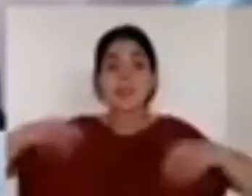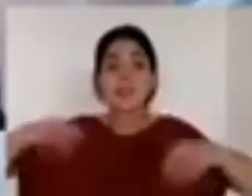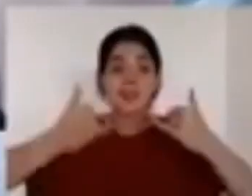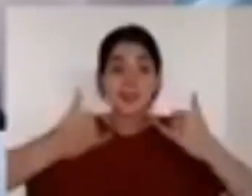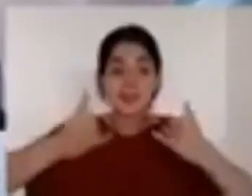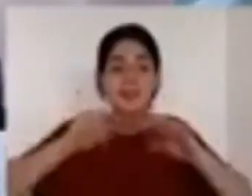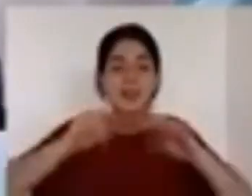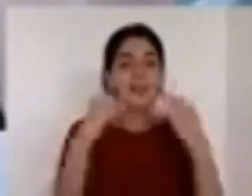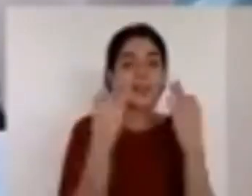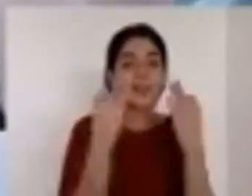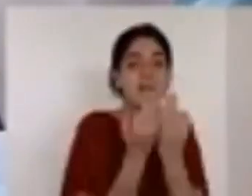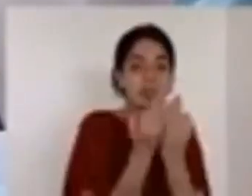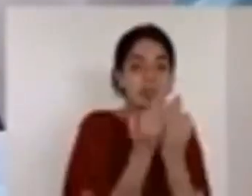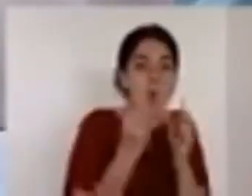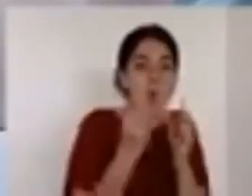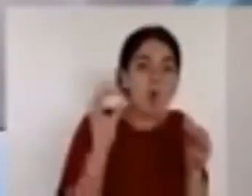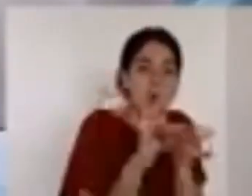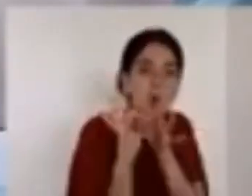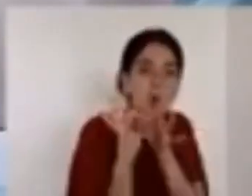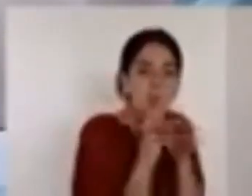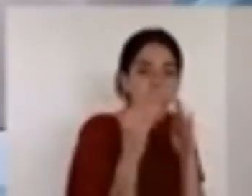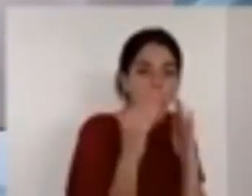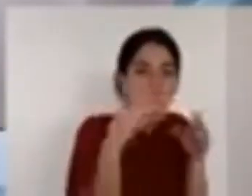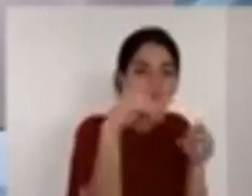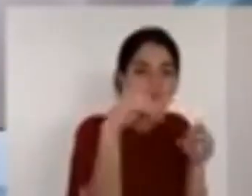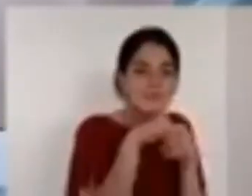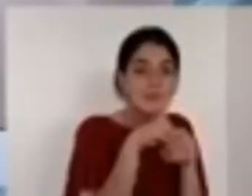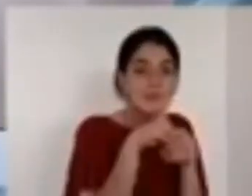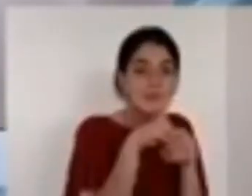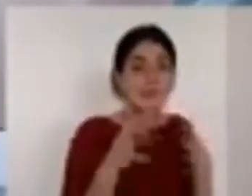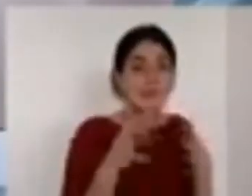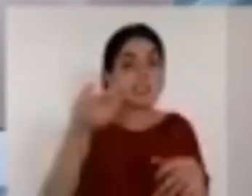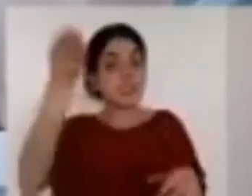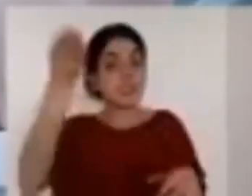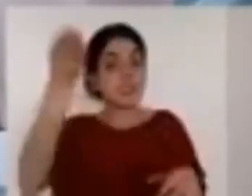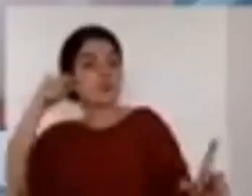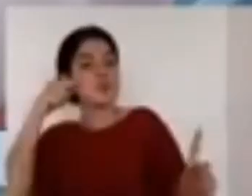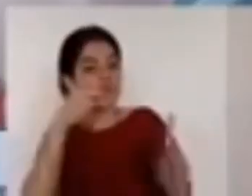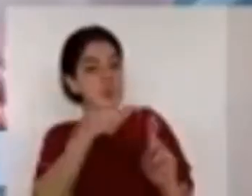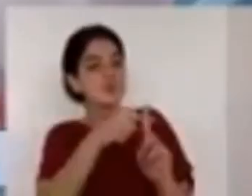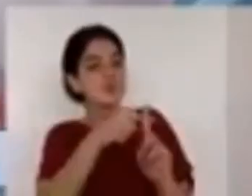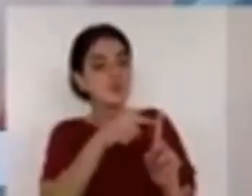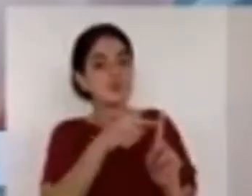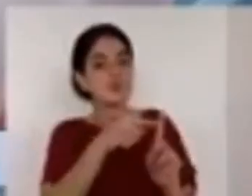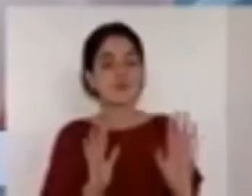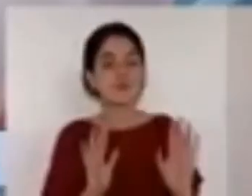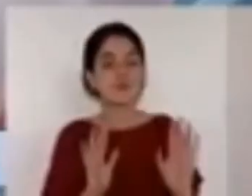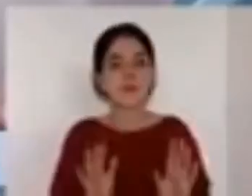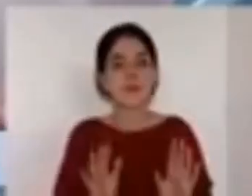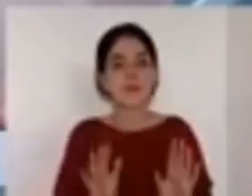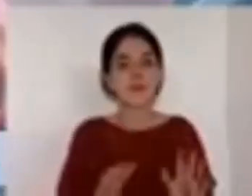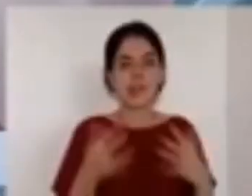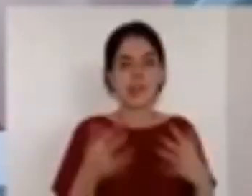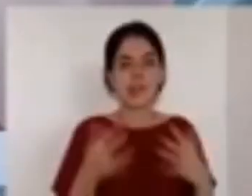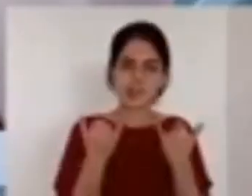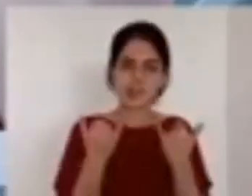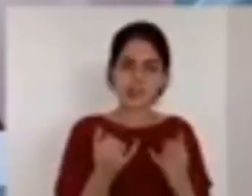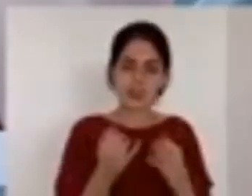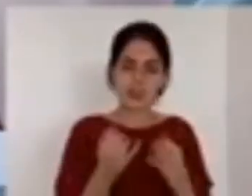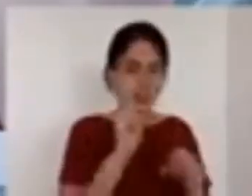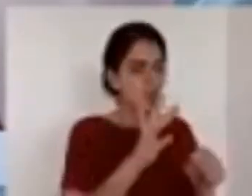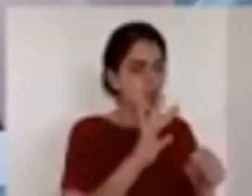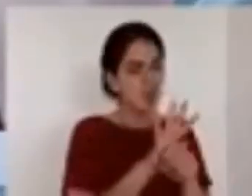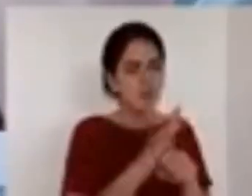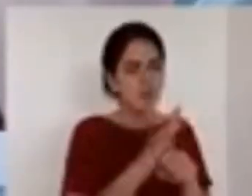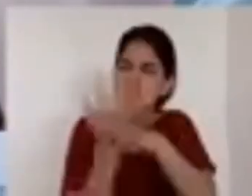démosle gracias al Señor por todas las circunstancias que nos rodean